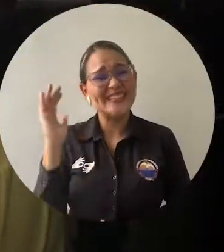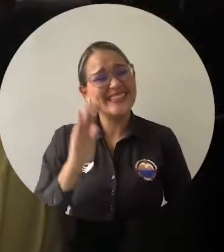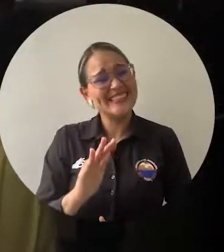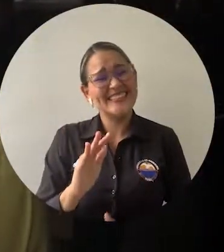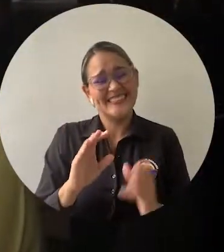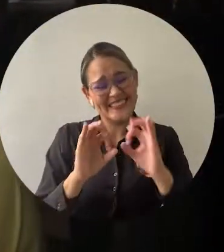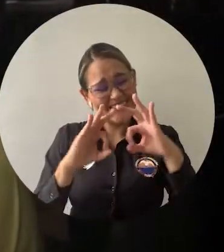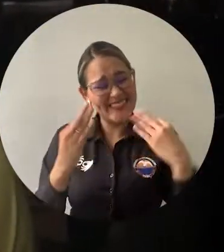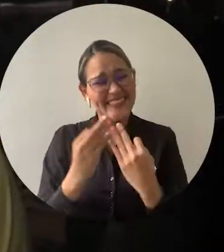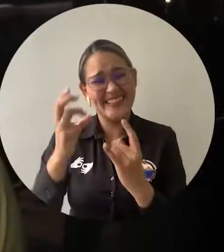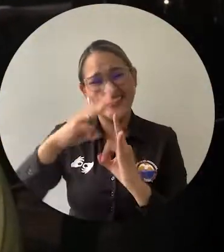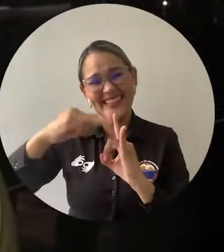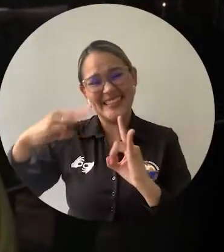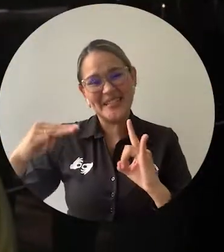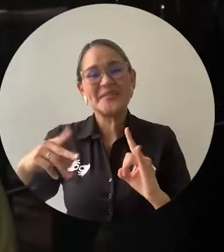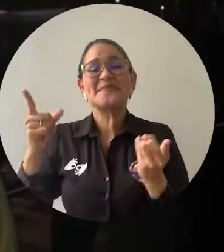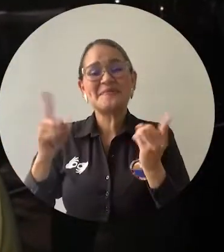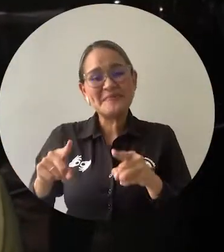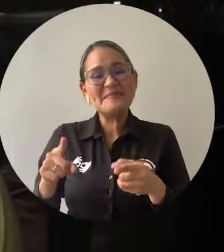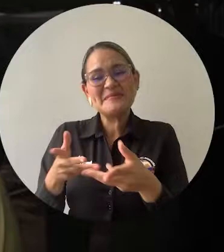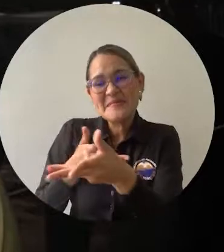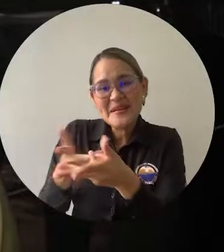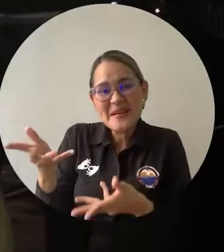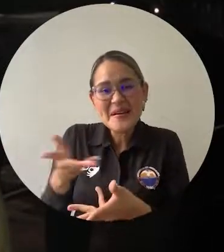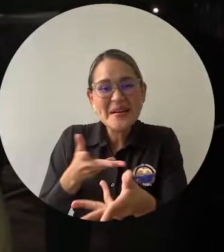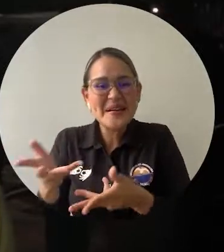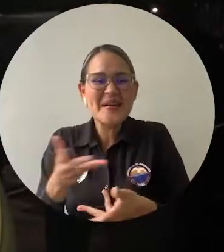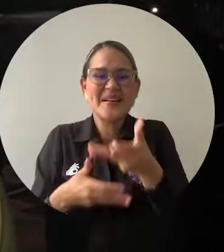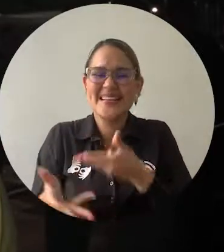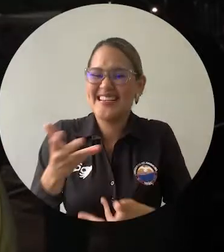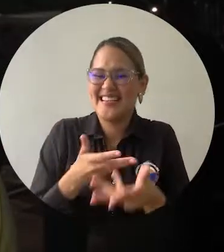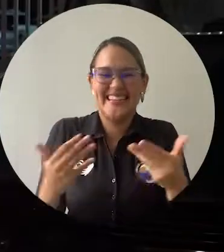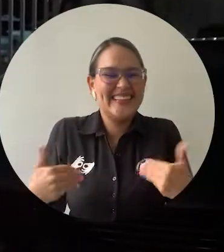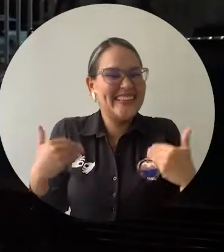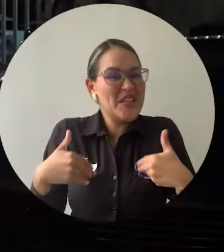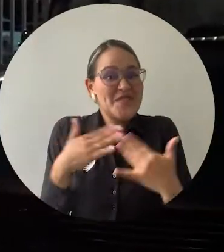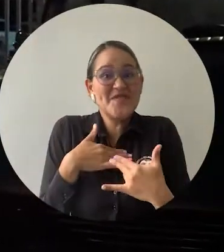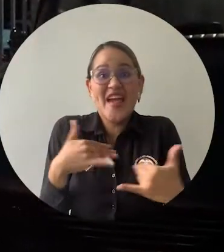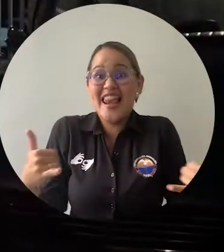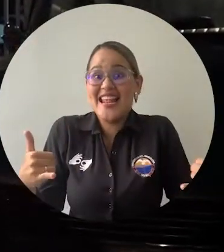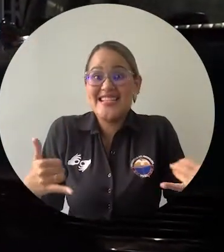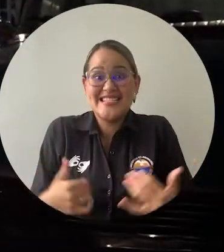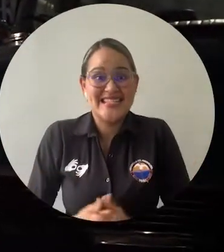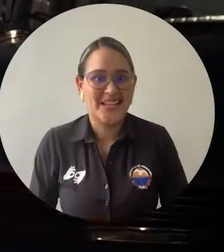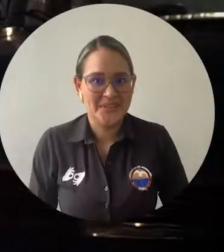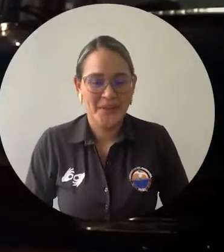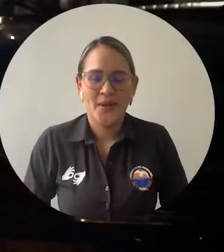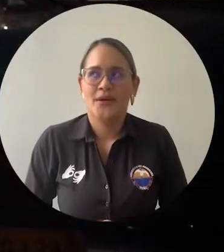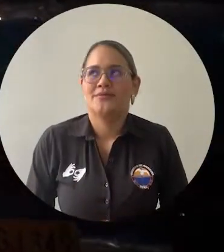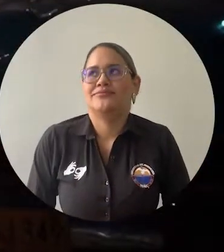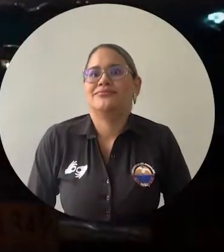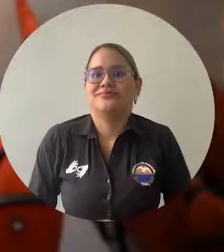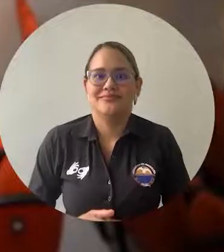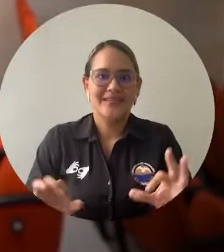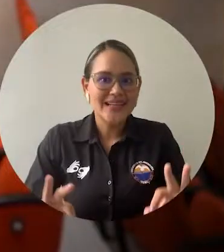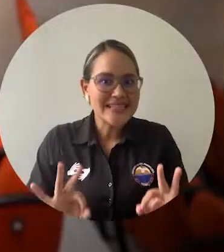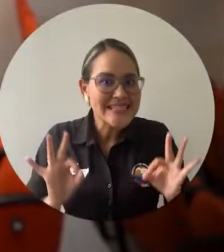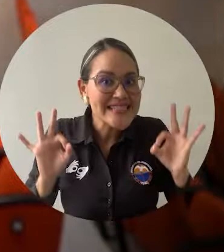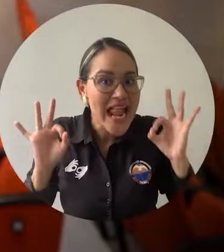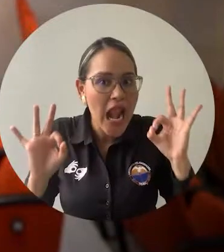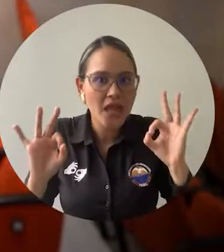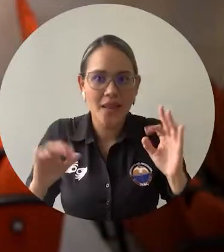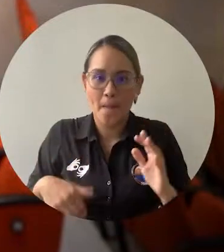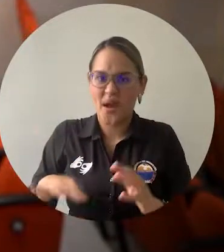parte de nuestra familia Unimagdalena y de compartir esta alegría. Estamos muy felices. Excelente, o sea, ver